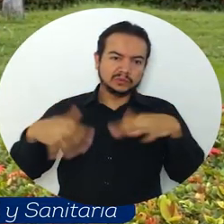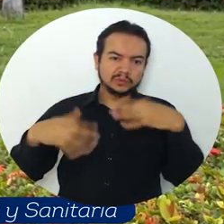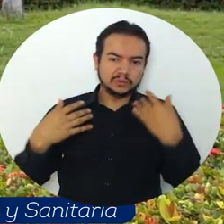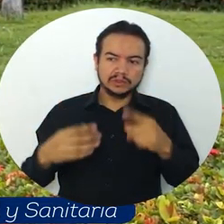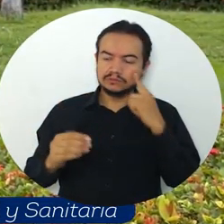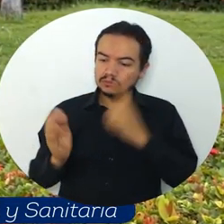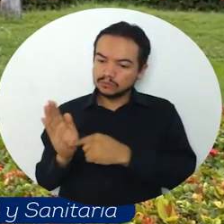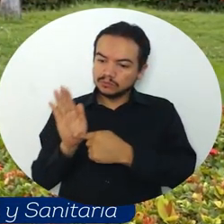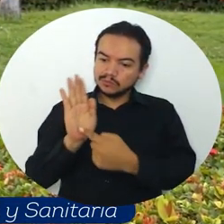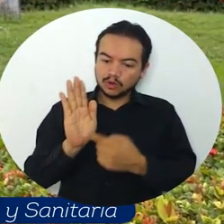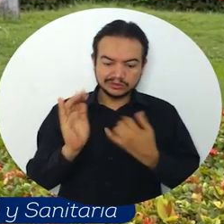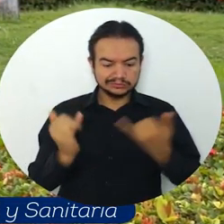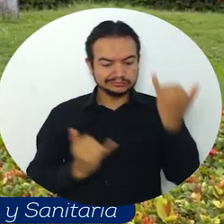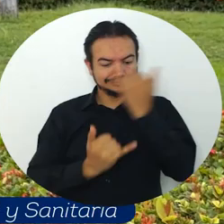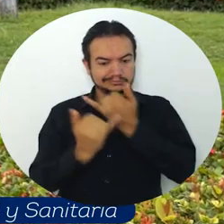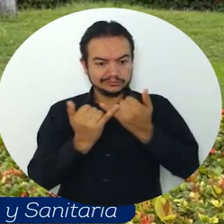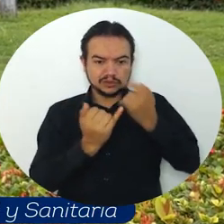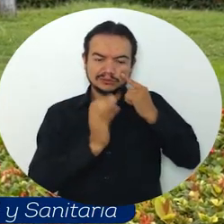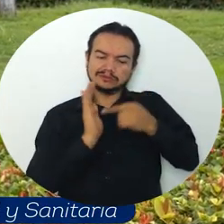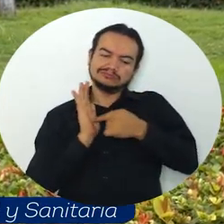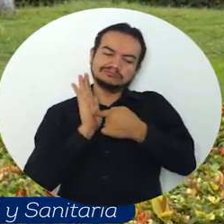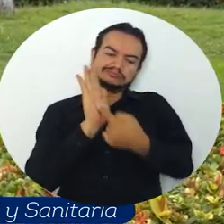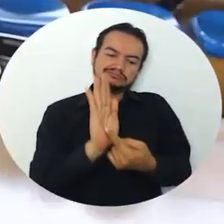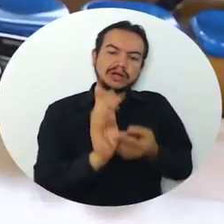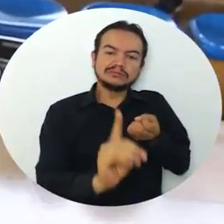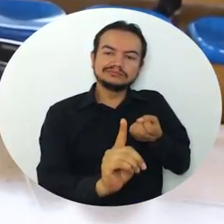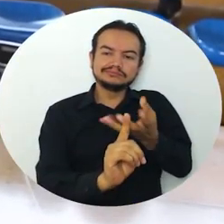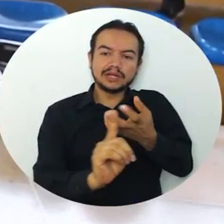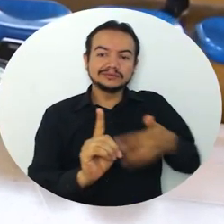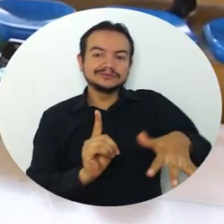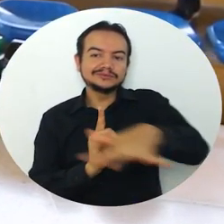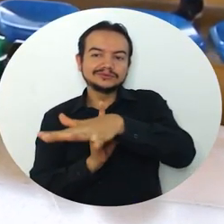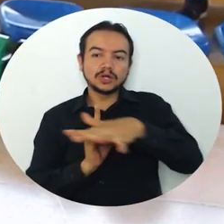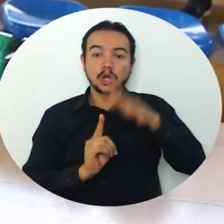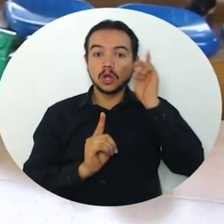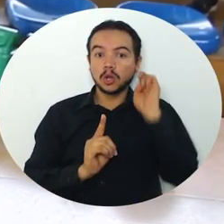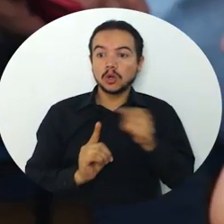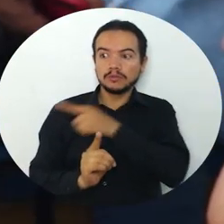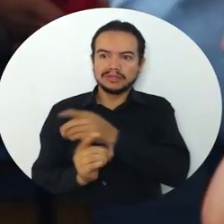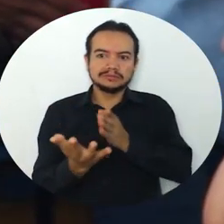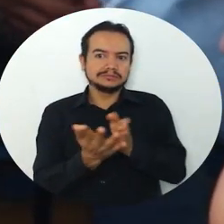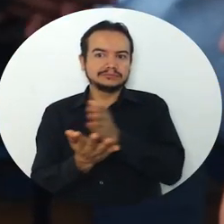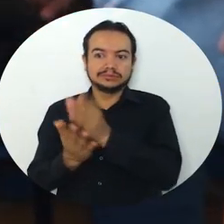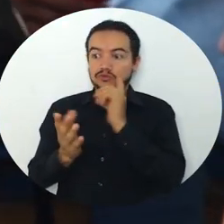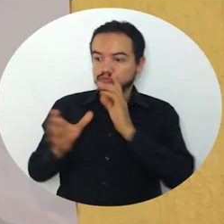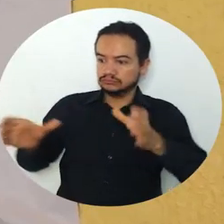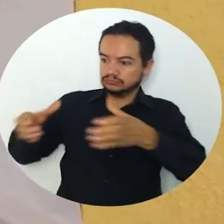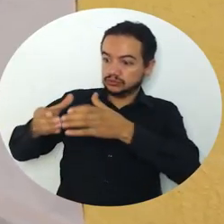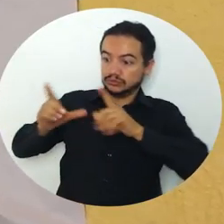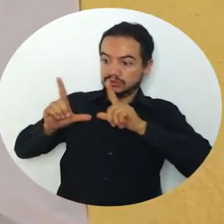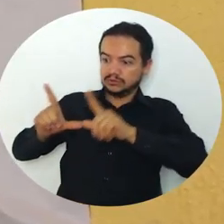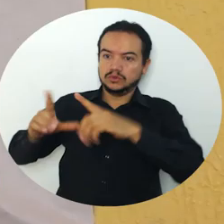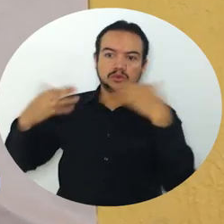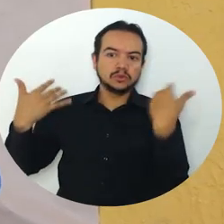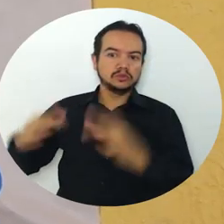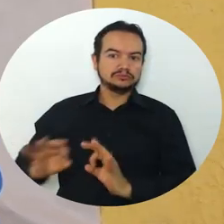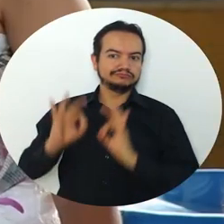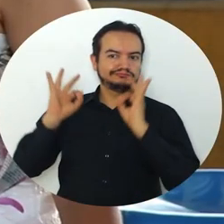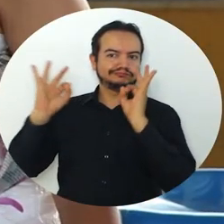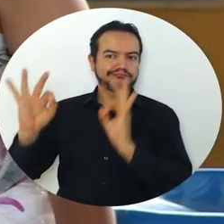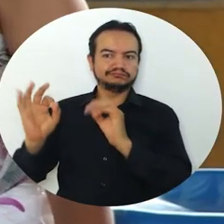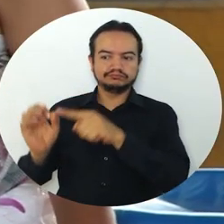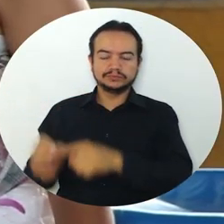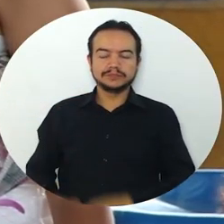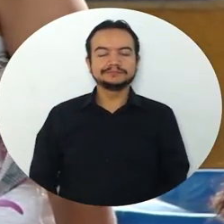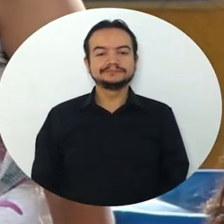mostrar ese legado que venimos impactando acá en la sociedad, ya que el programa se ha destacado por tener buenos egresados que han